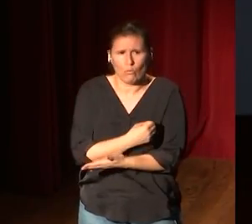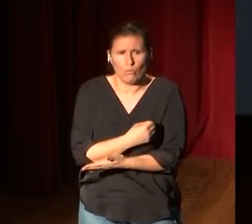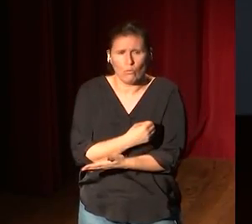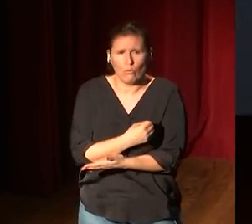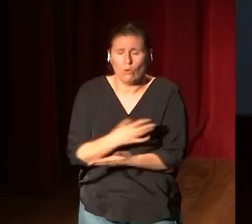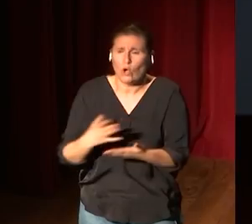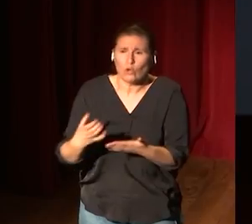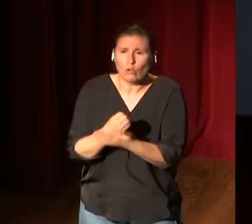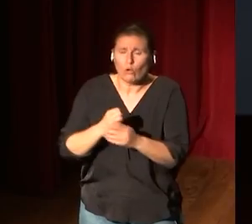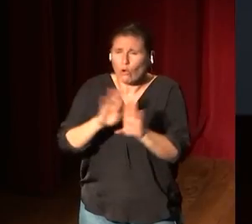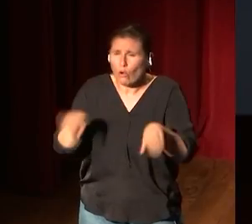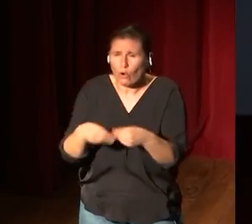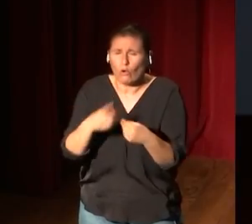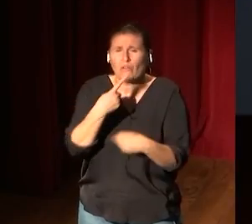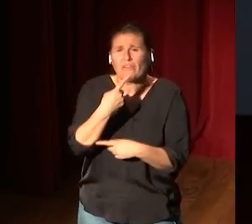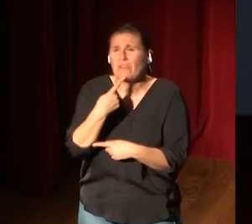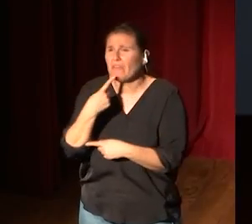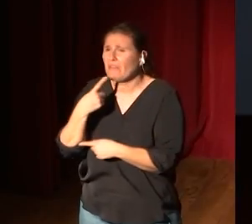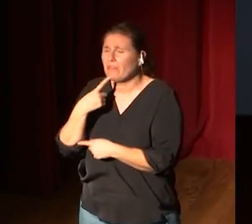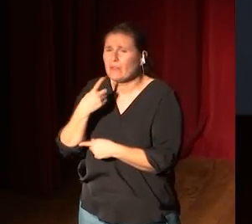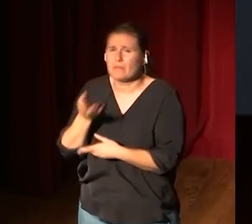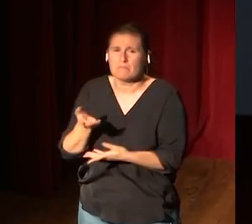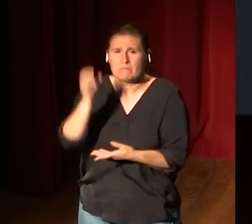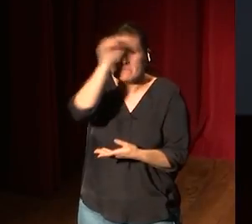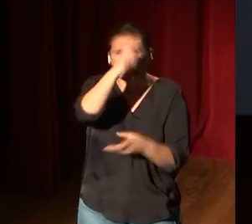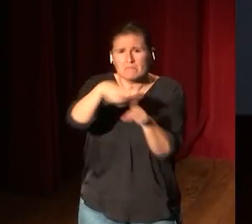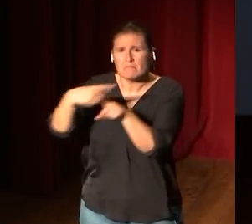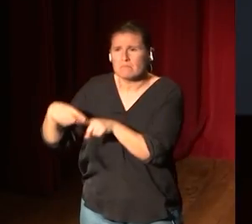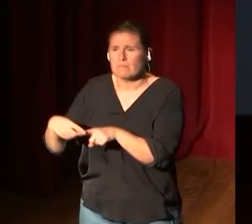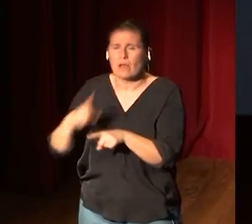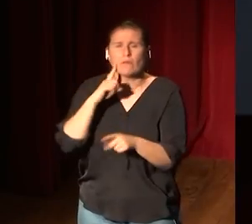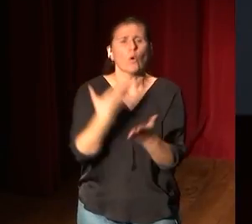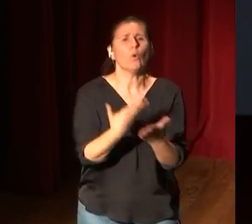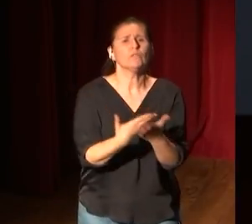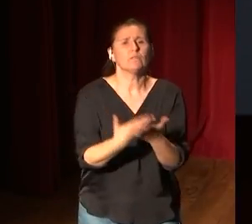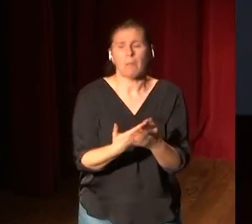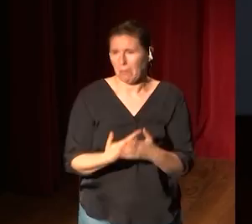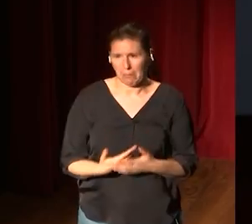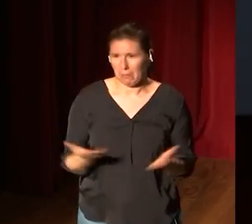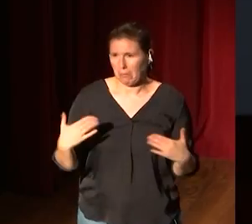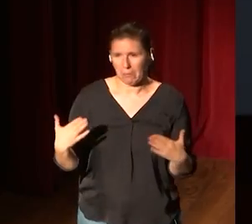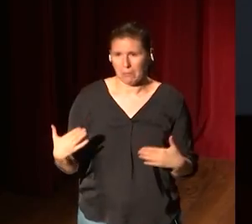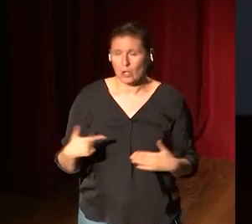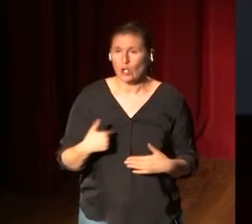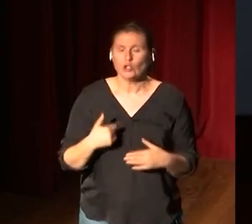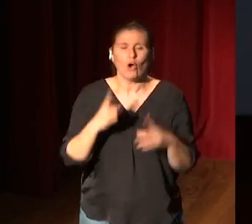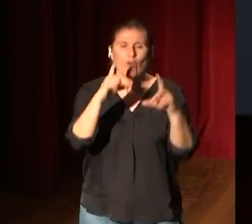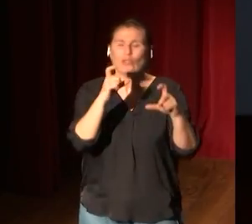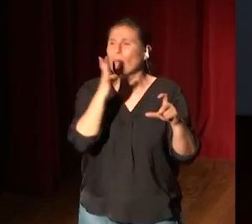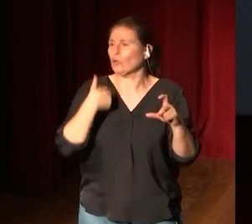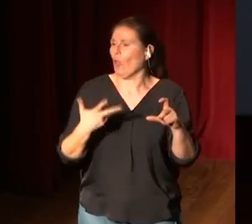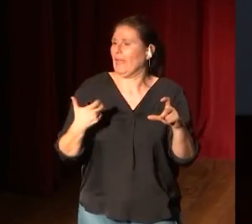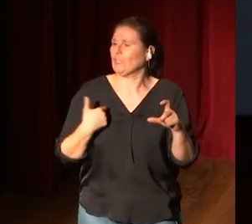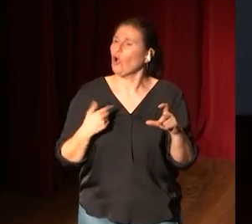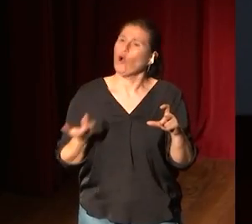lo que se dice no me parece teóricamente fundamentado. Es, yo quiero hacer fotos porque tengo el mismo